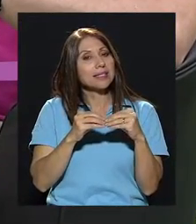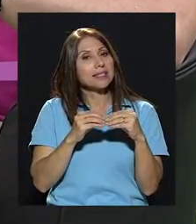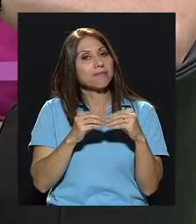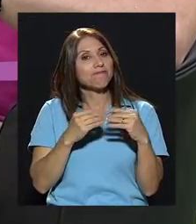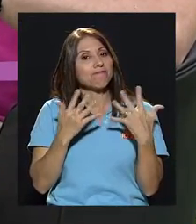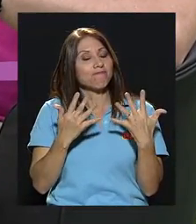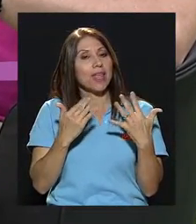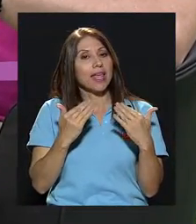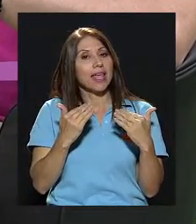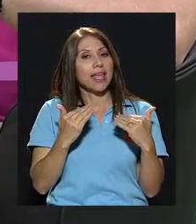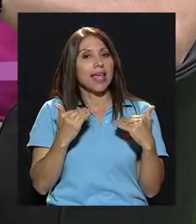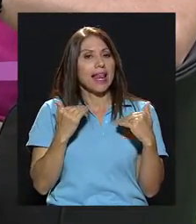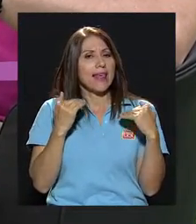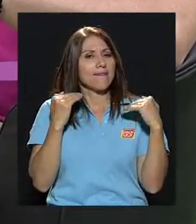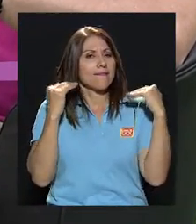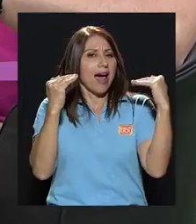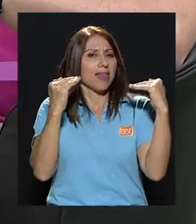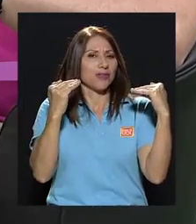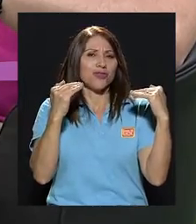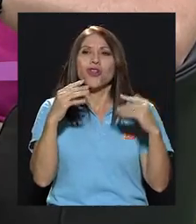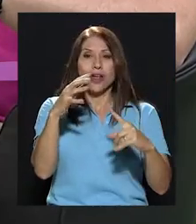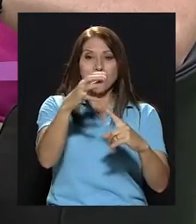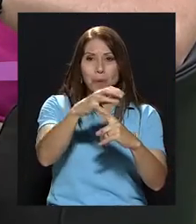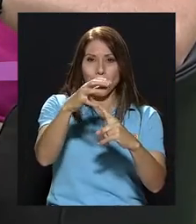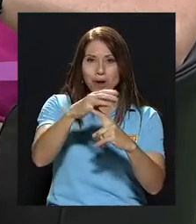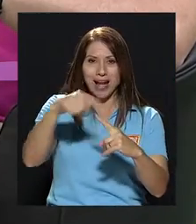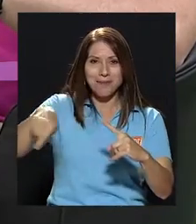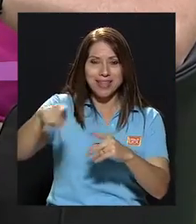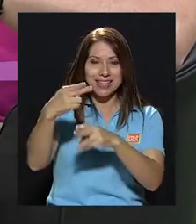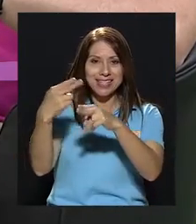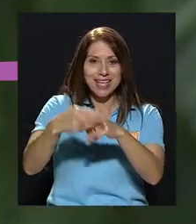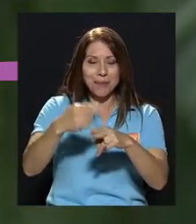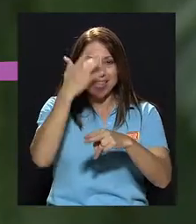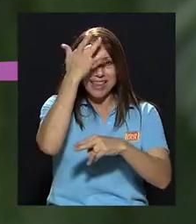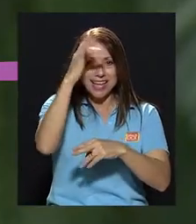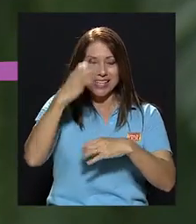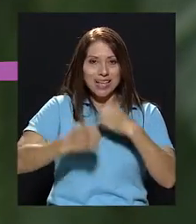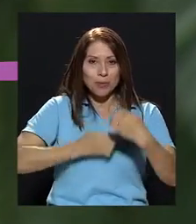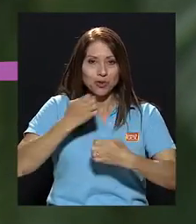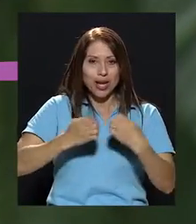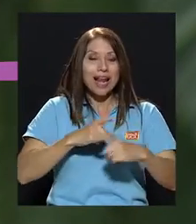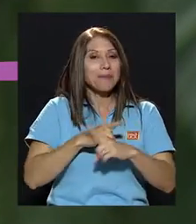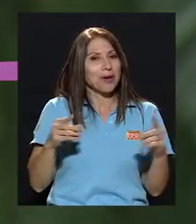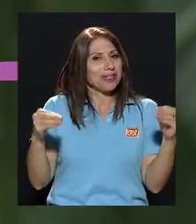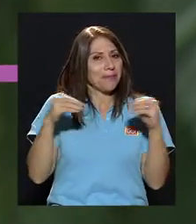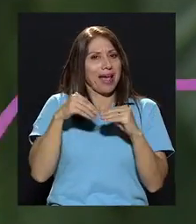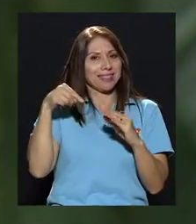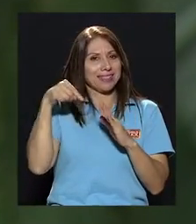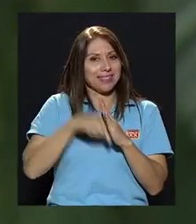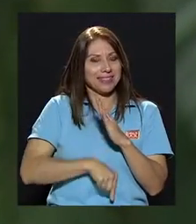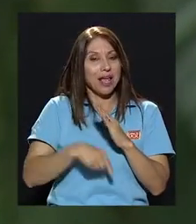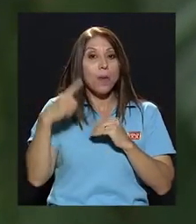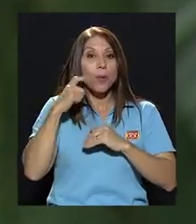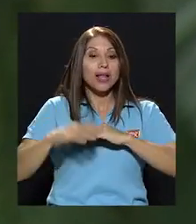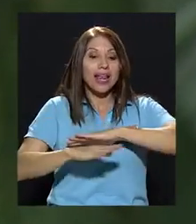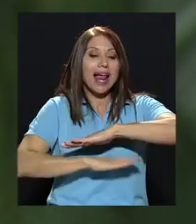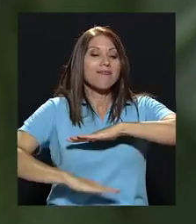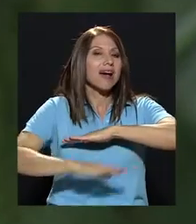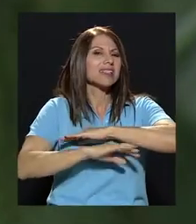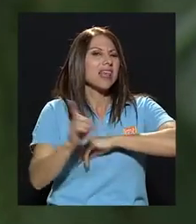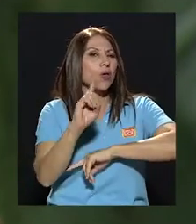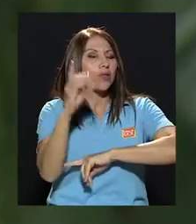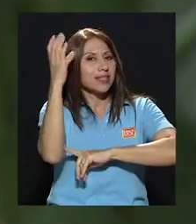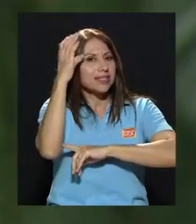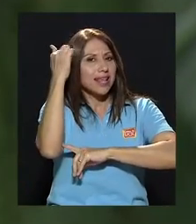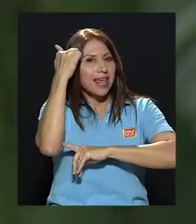estemos de lo que llaman popularmente la inteligencia emocional, pero es más que eso porque les digo que la base está en